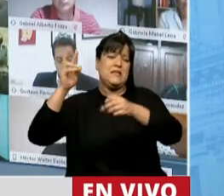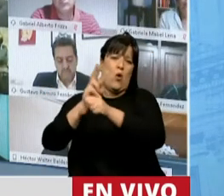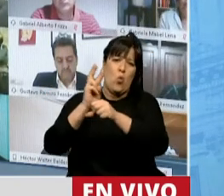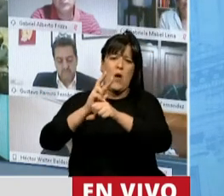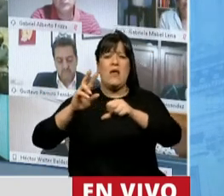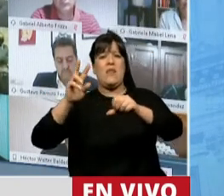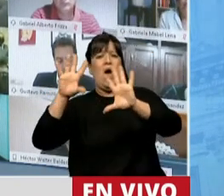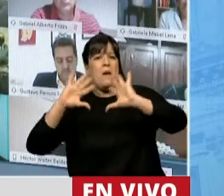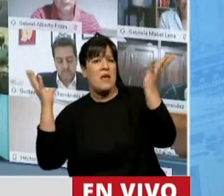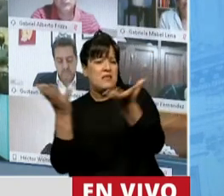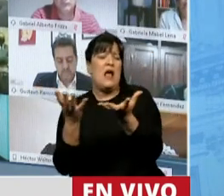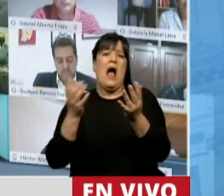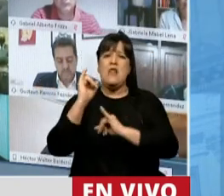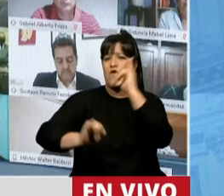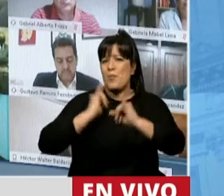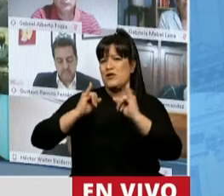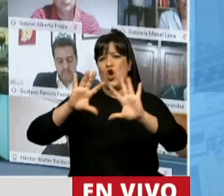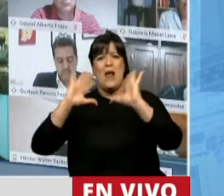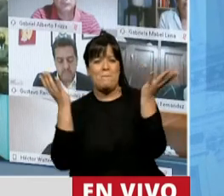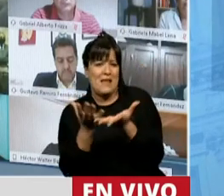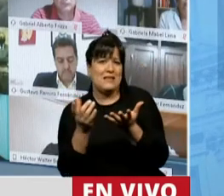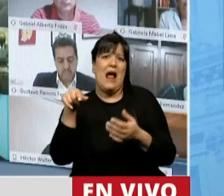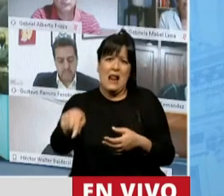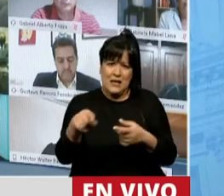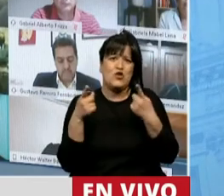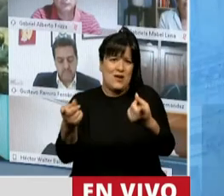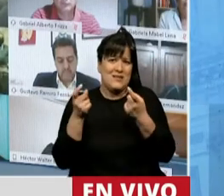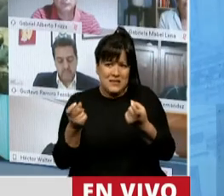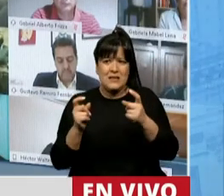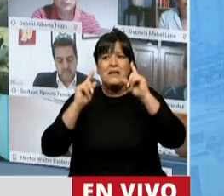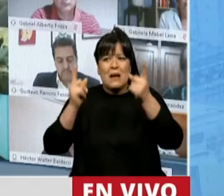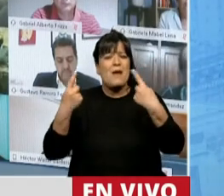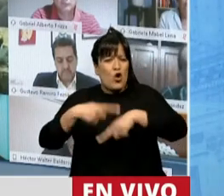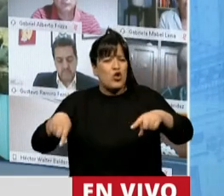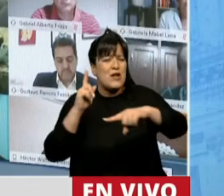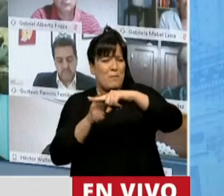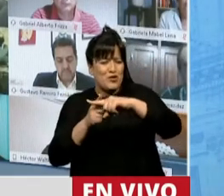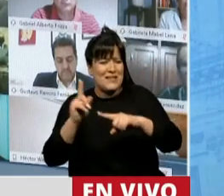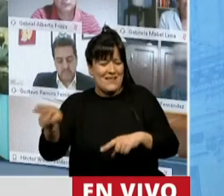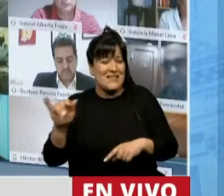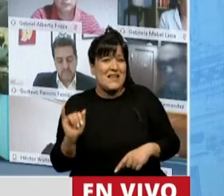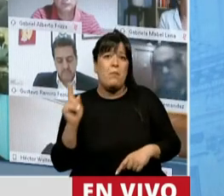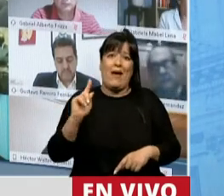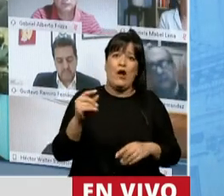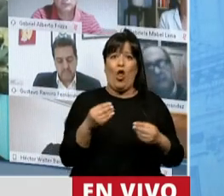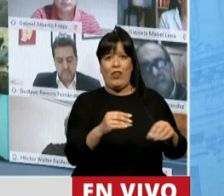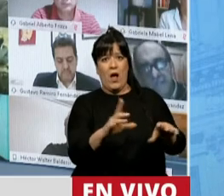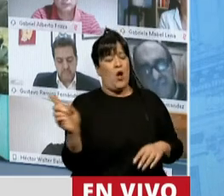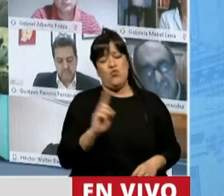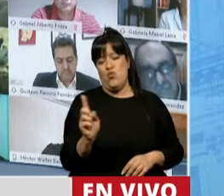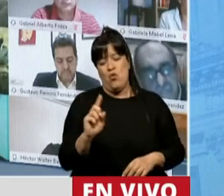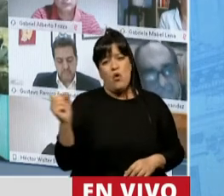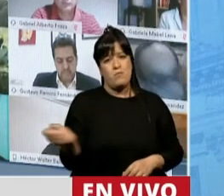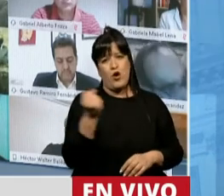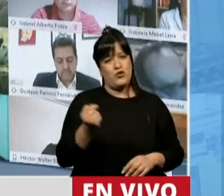pensaba hablar de la información ambiental que necesariamente... Y de todas las consecuencias positivas. Pero no puedo dejar de pasar en alto